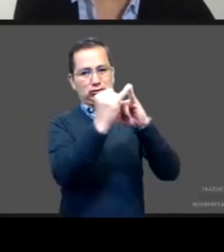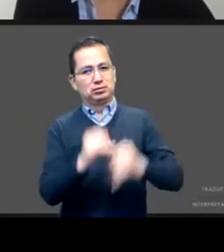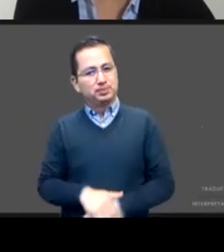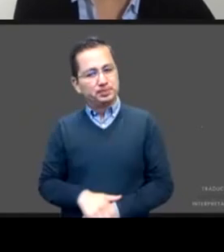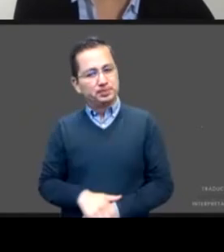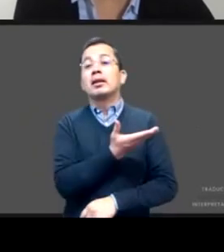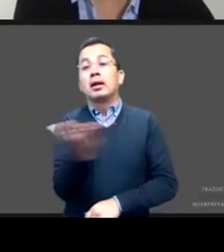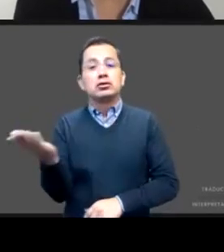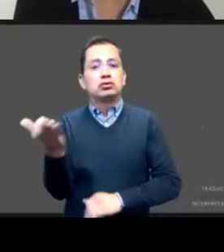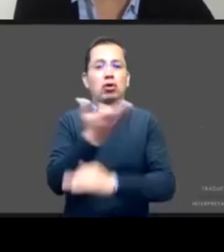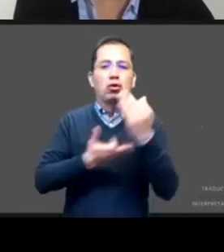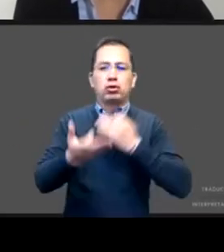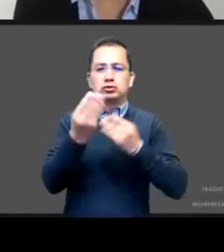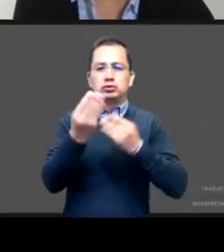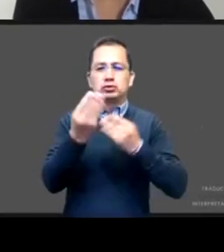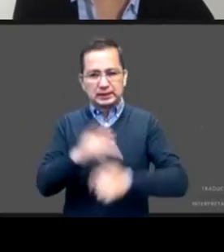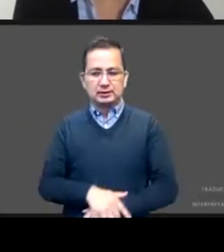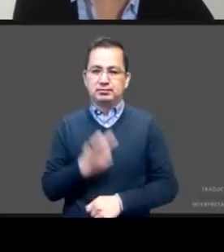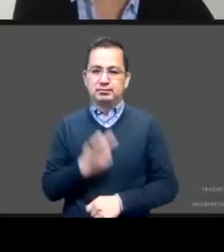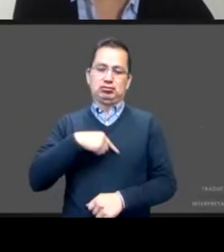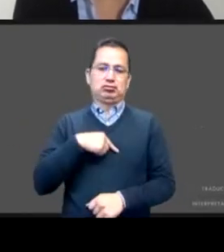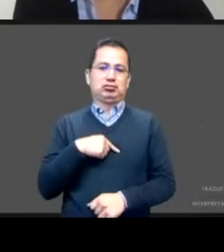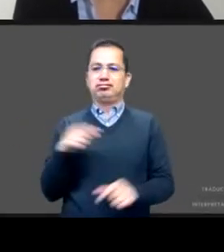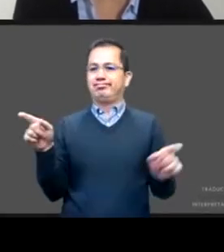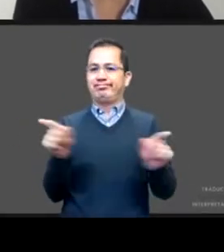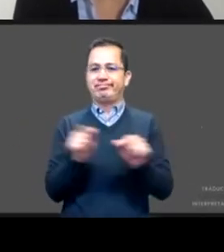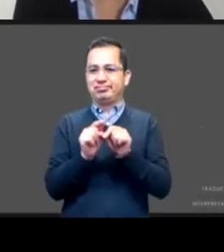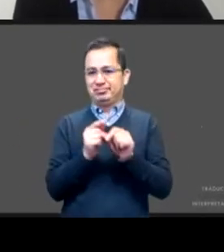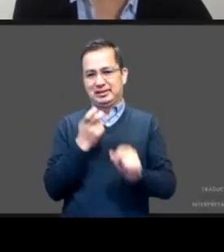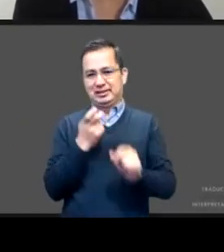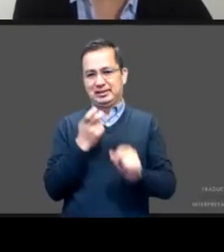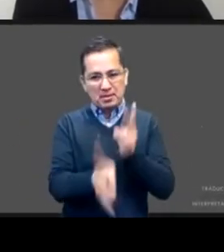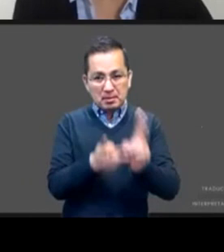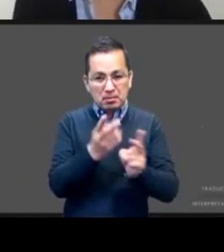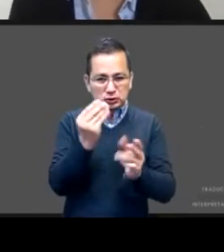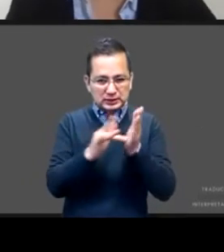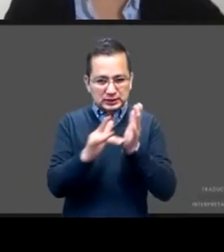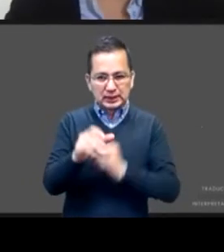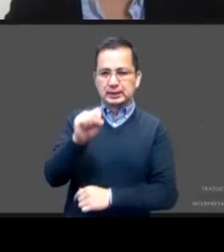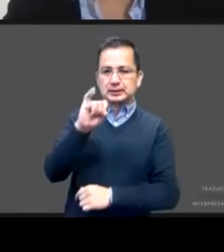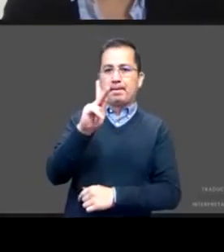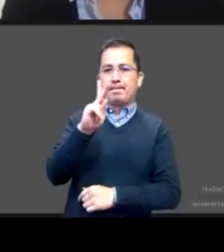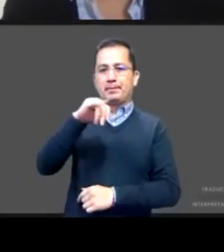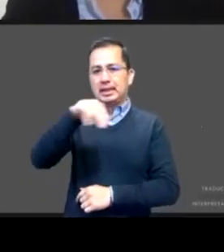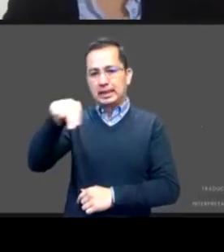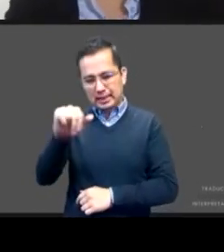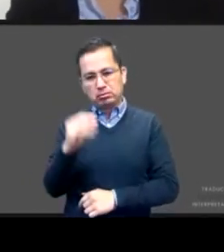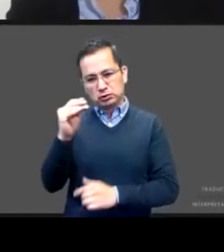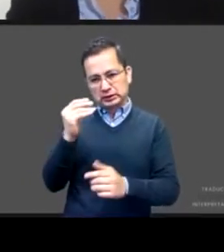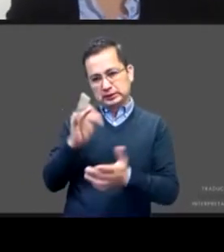cerraríamos hasta aquí el panel el conversatorio muchas gracias a CIPINA por la invitación a moderar y a